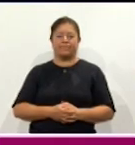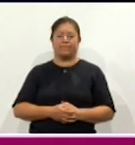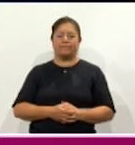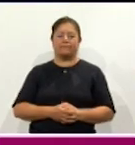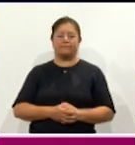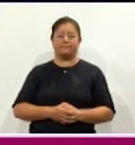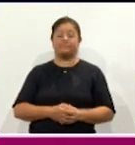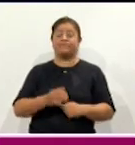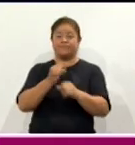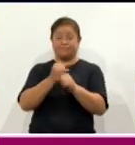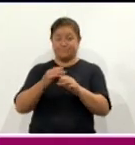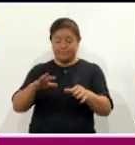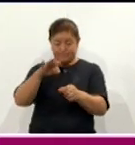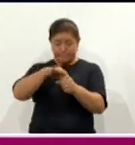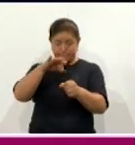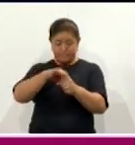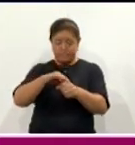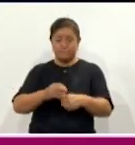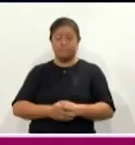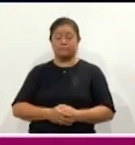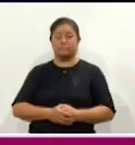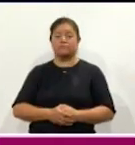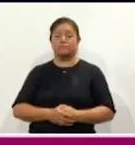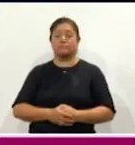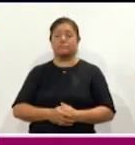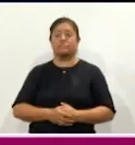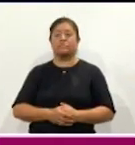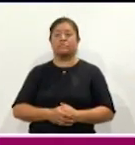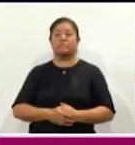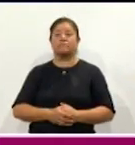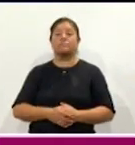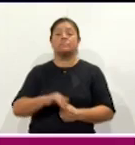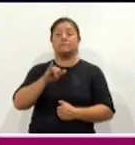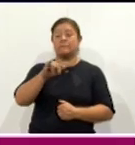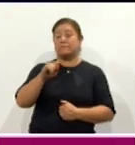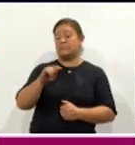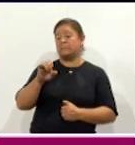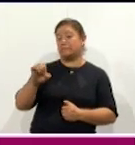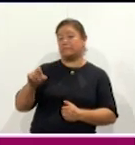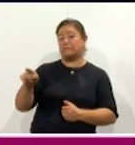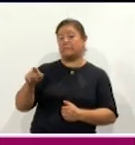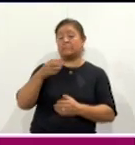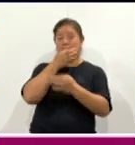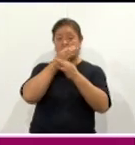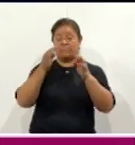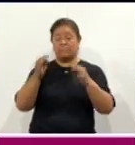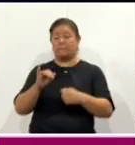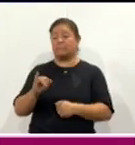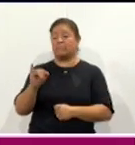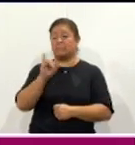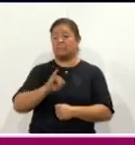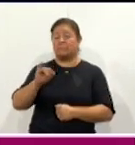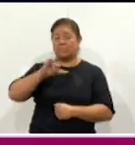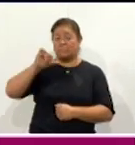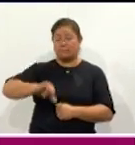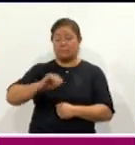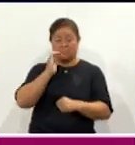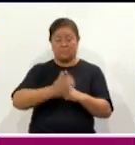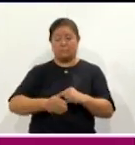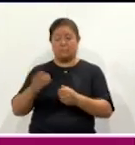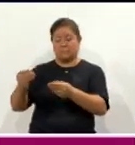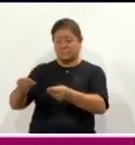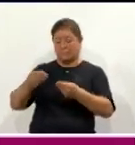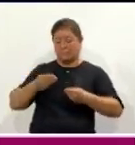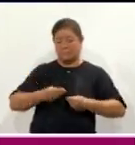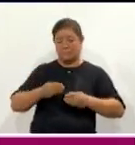En información electoral, el Instituto Tlaxcalteca de Elecciones informó que en este último corte del jueves 6 de junio se recibieron